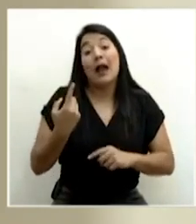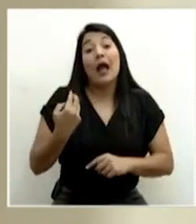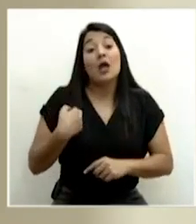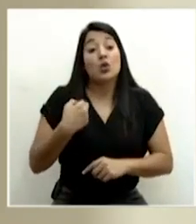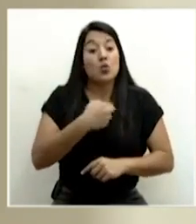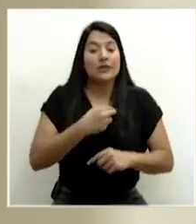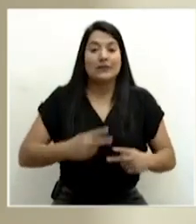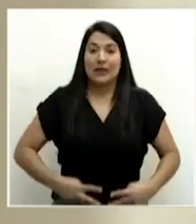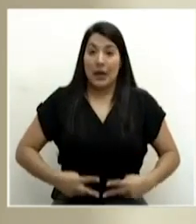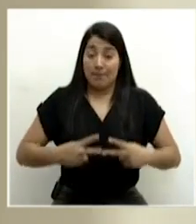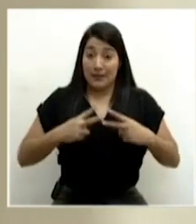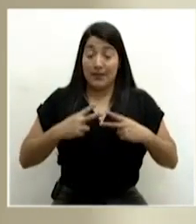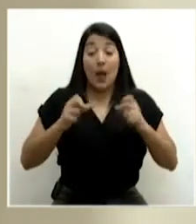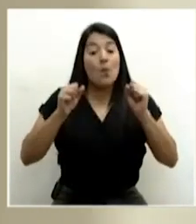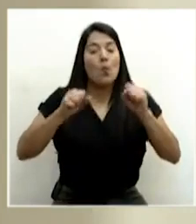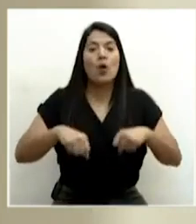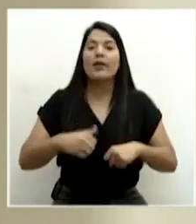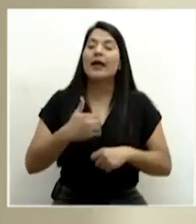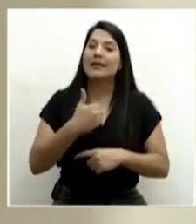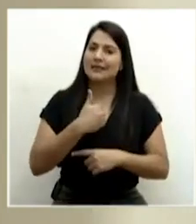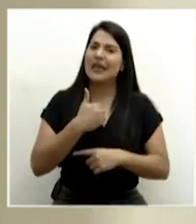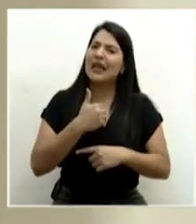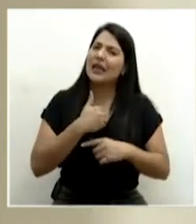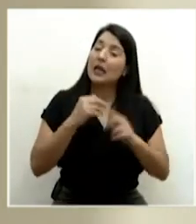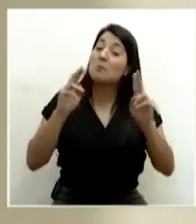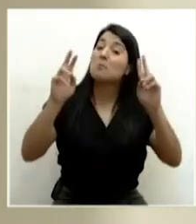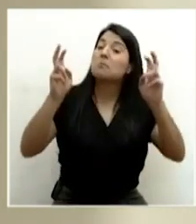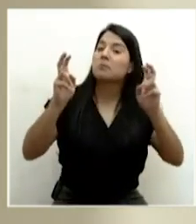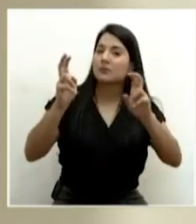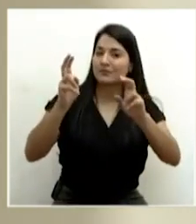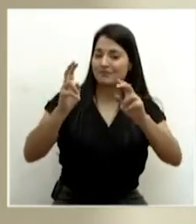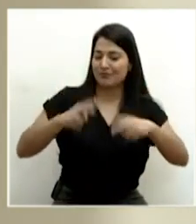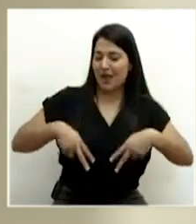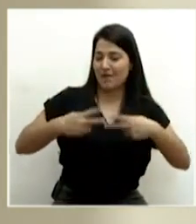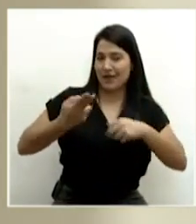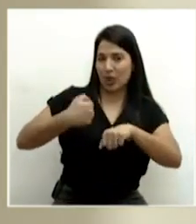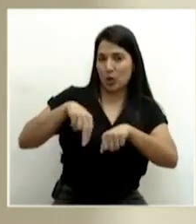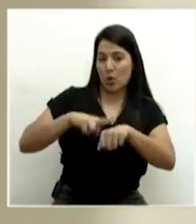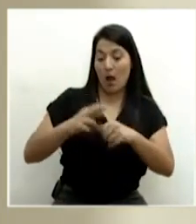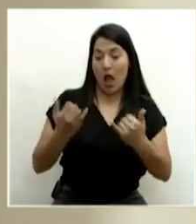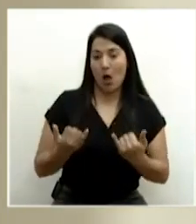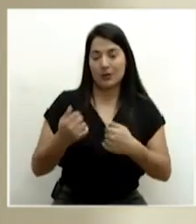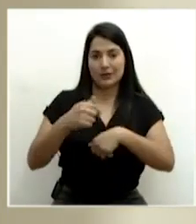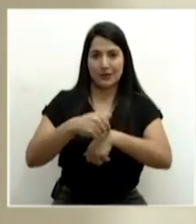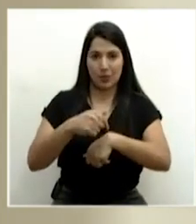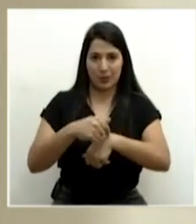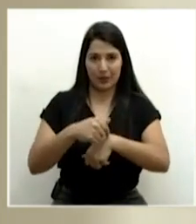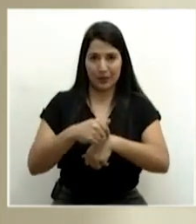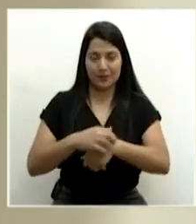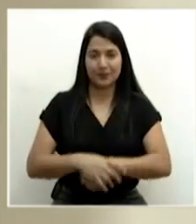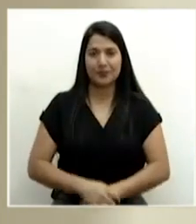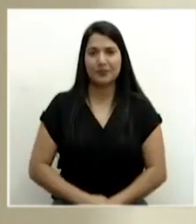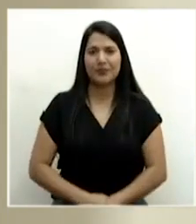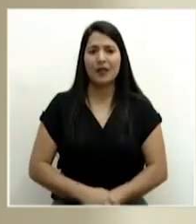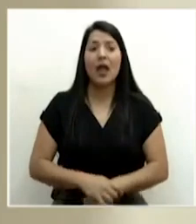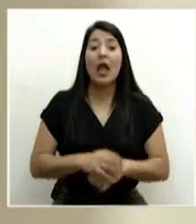vida tenga una cierta normalidad en este momento. La crisis pasará. La